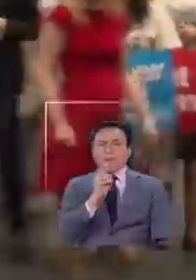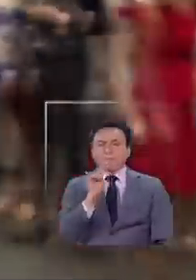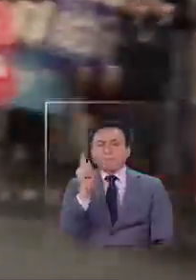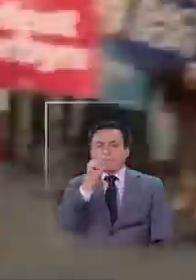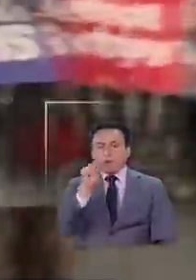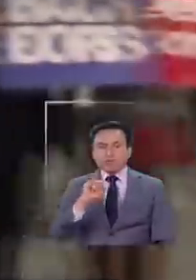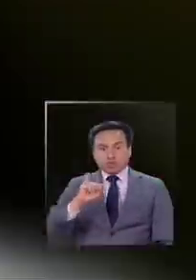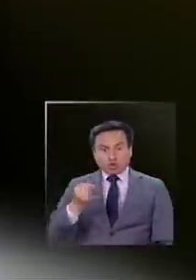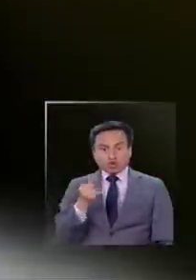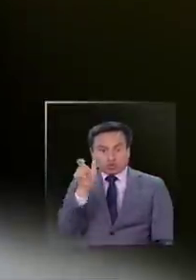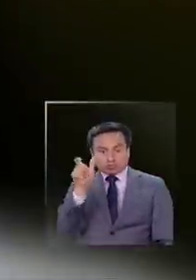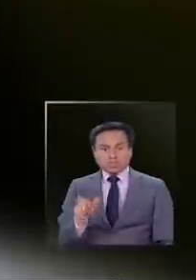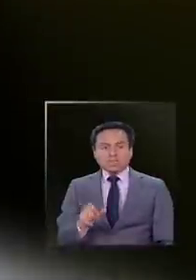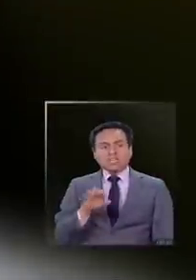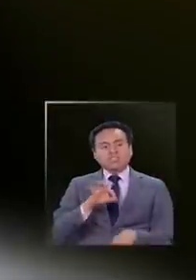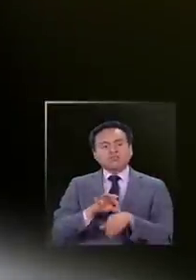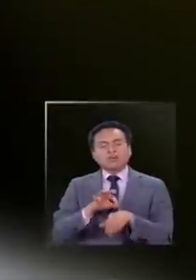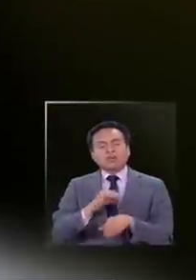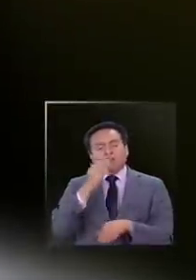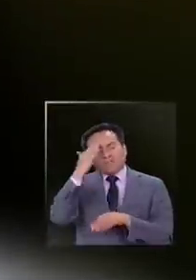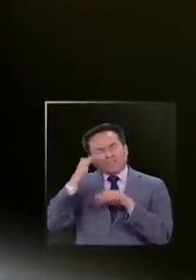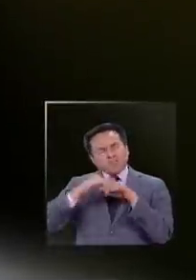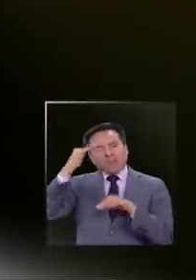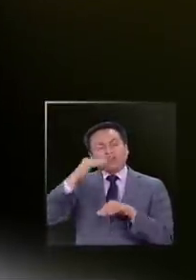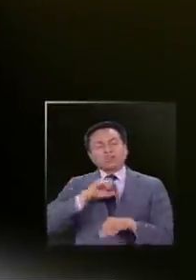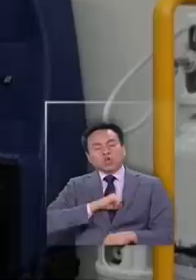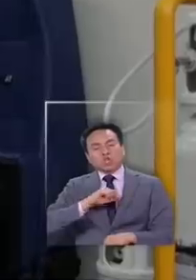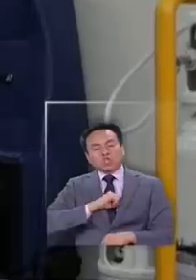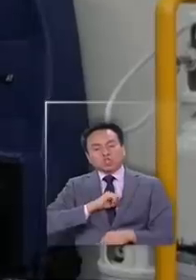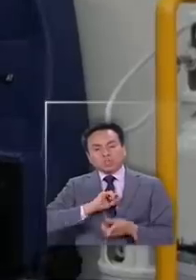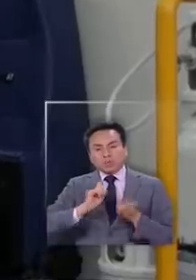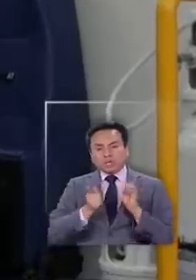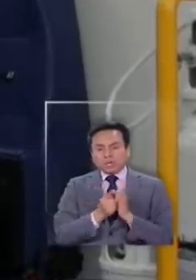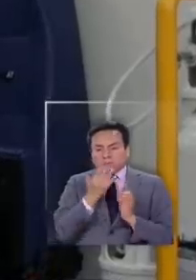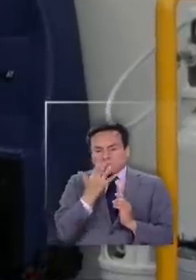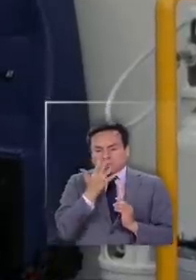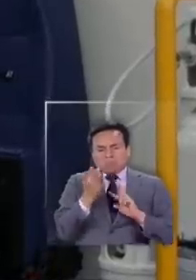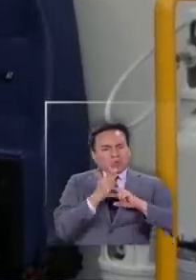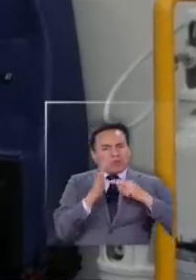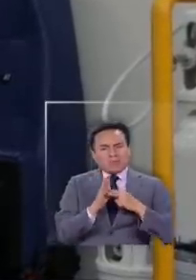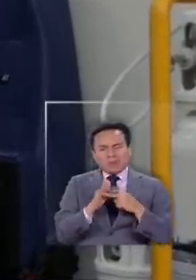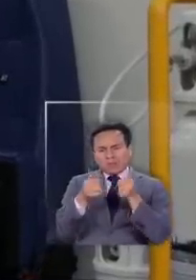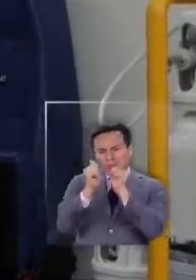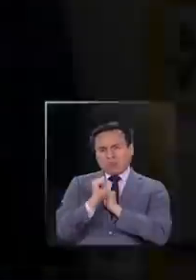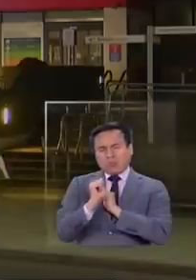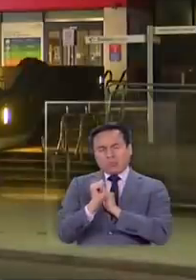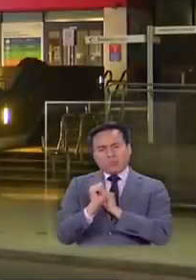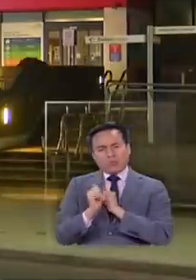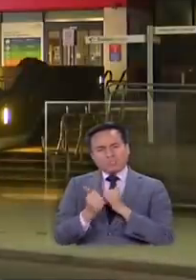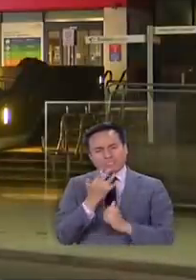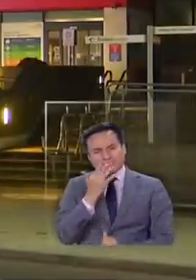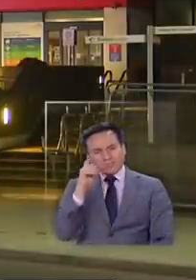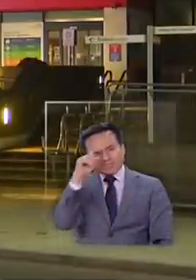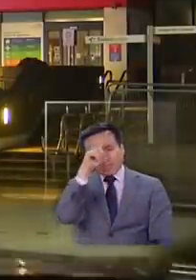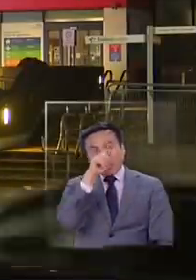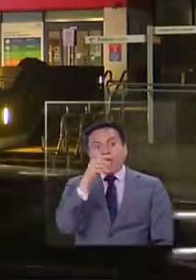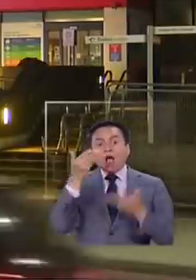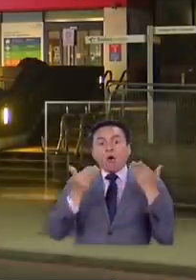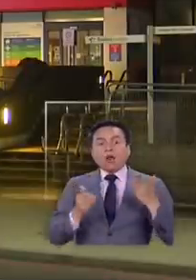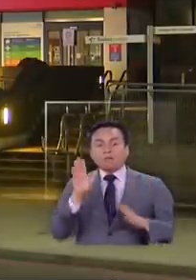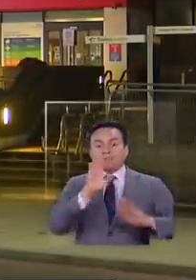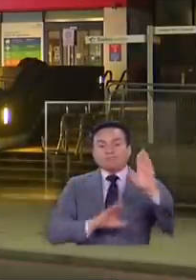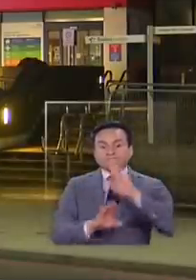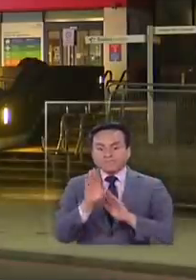Sus síntomas pasaron de una simple fiebre y tos a problemas respiratorios severos. Hoy se encuentra en